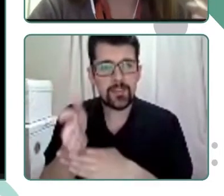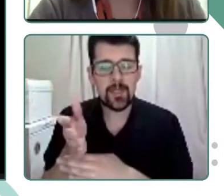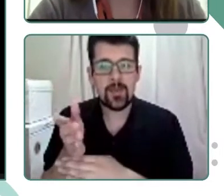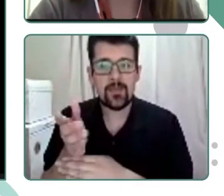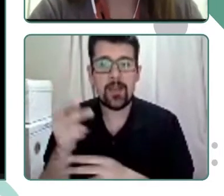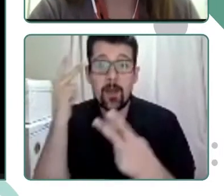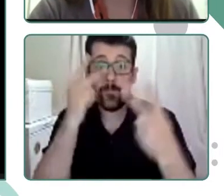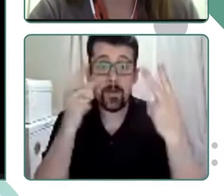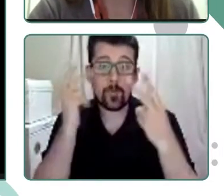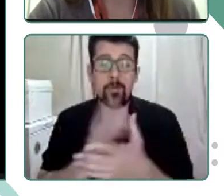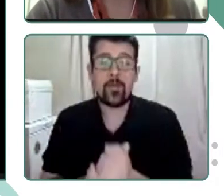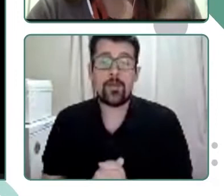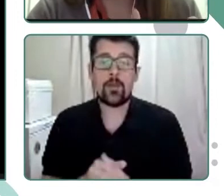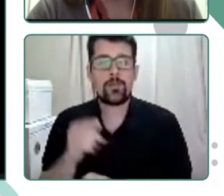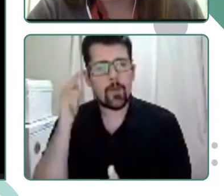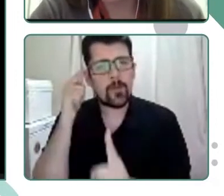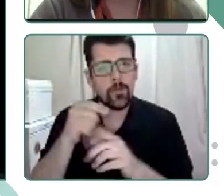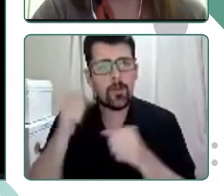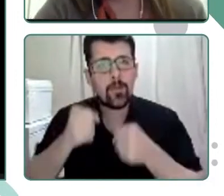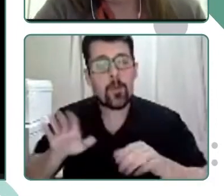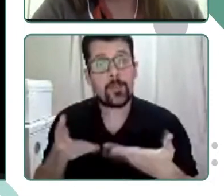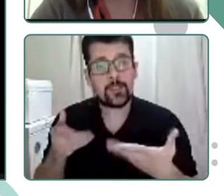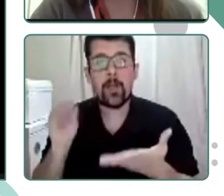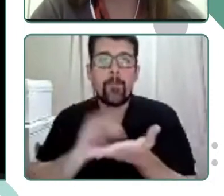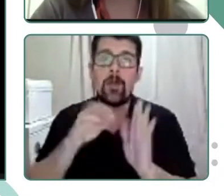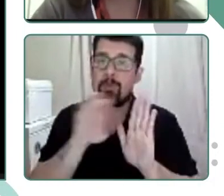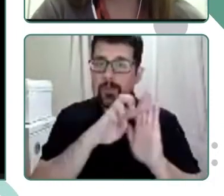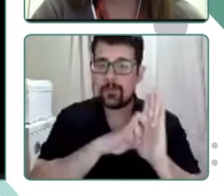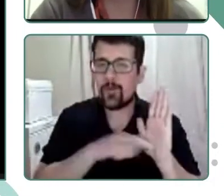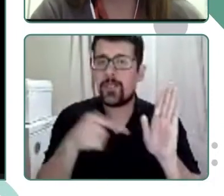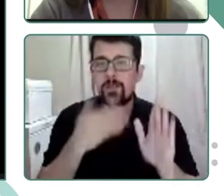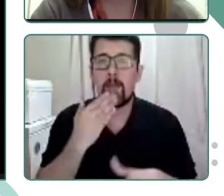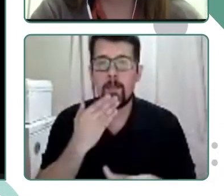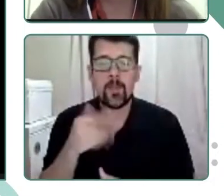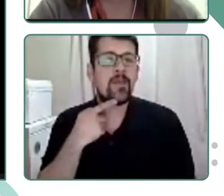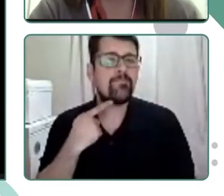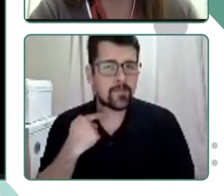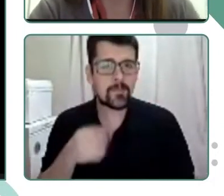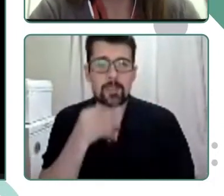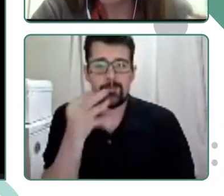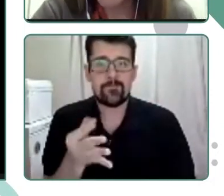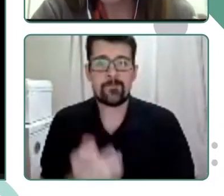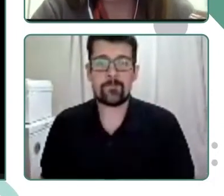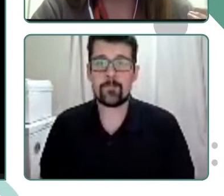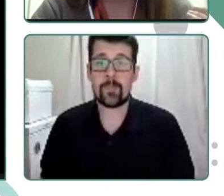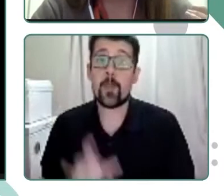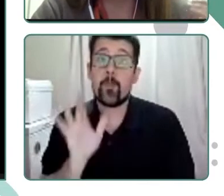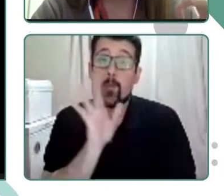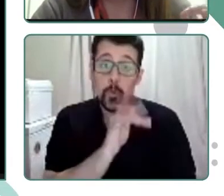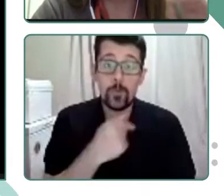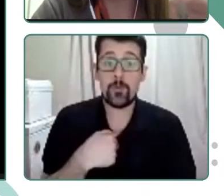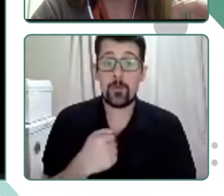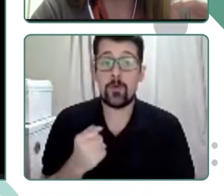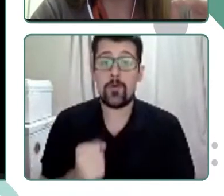desafíos que también nos han permitido potenciar más el proyecto. Eso también es muy interesante destacarlo. Bueno, y finalmente yo voy a